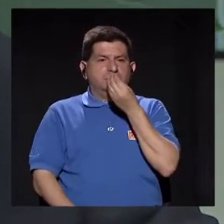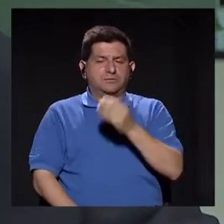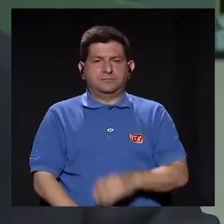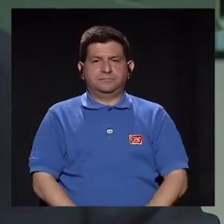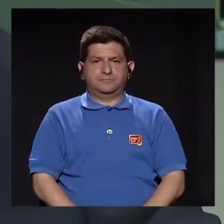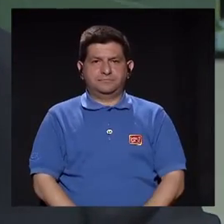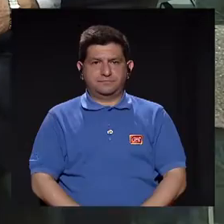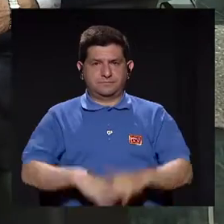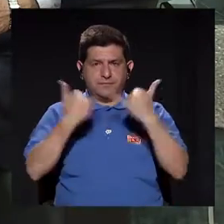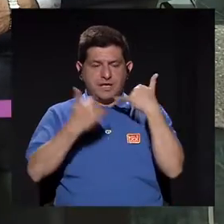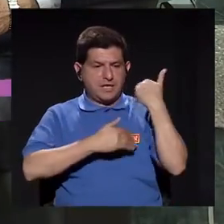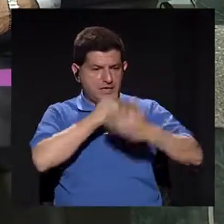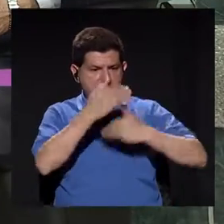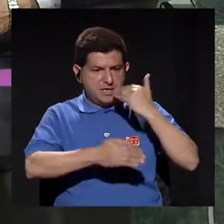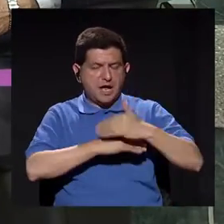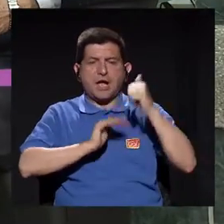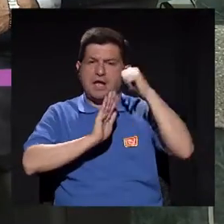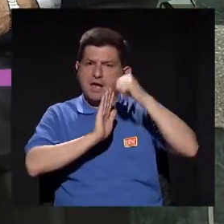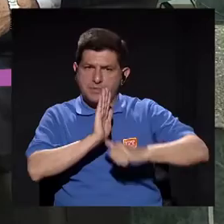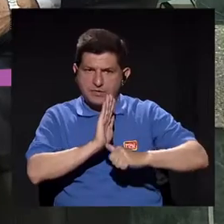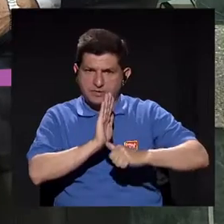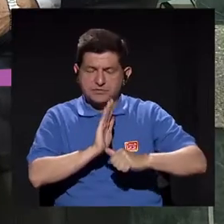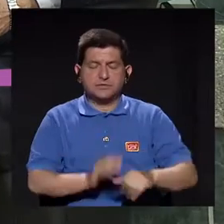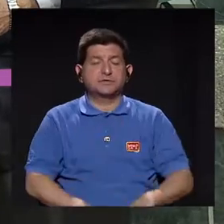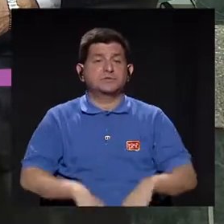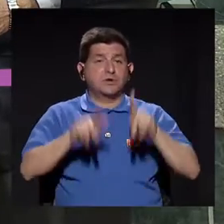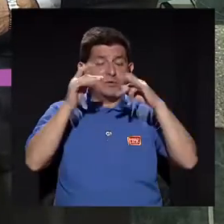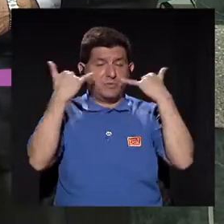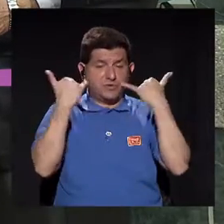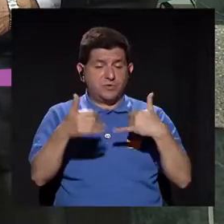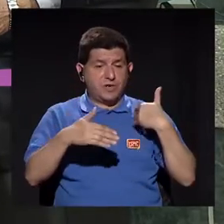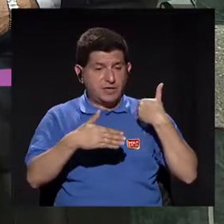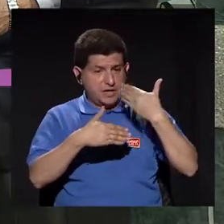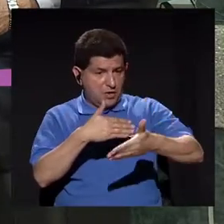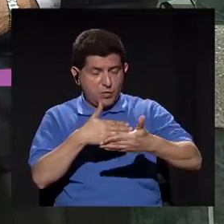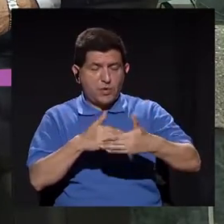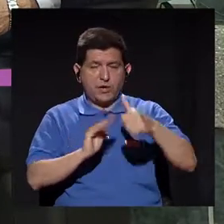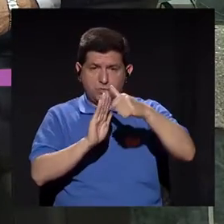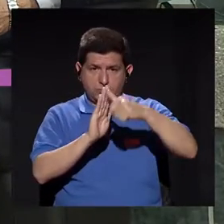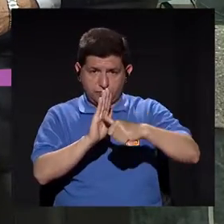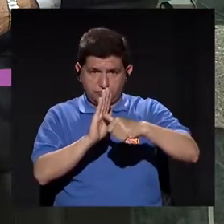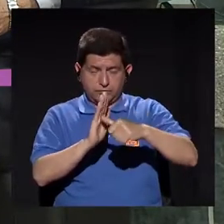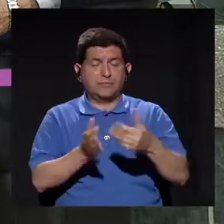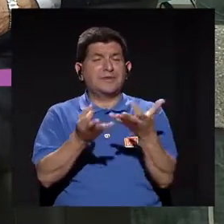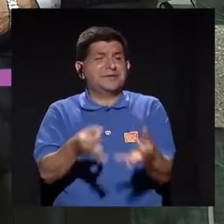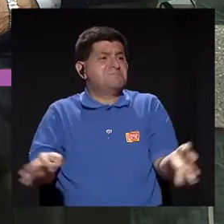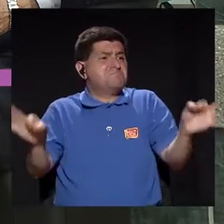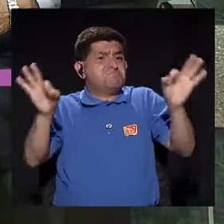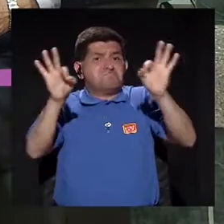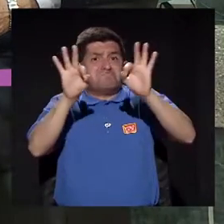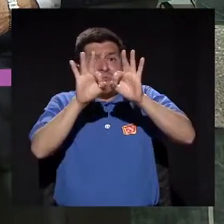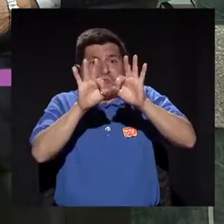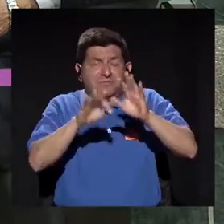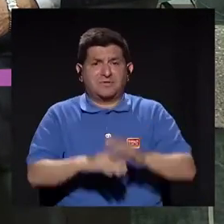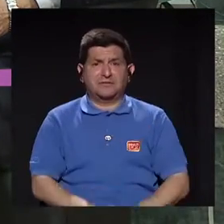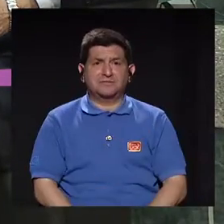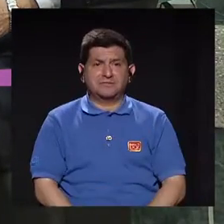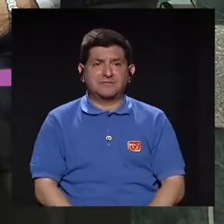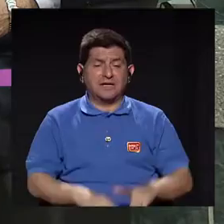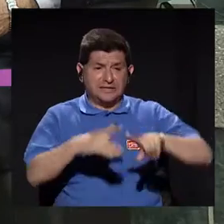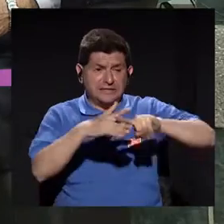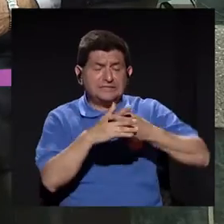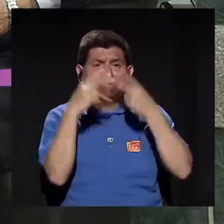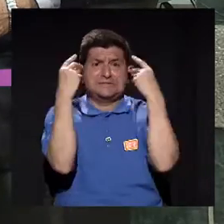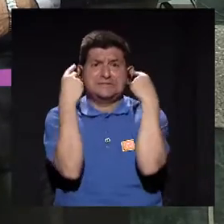nutrición. ¿Y una vez pasado el procedimiento quirúrgico? Una vez que el paciente pasa la cirugía, lo importante en muchos casos